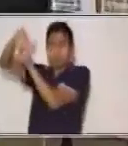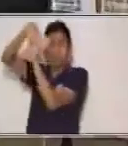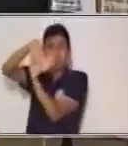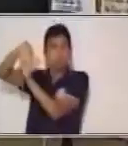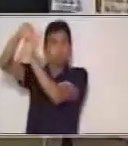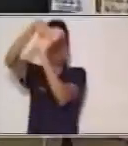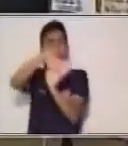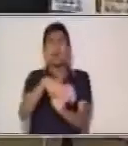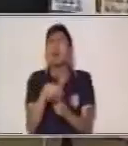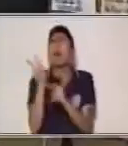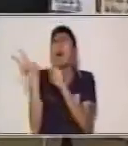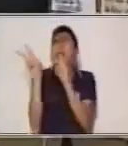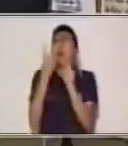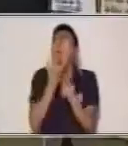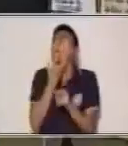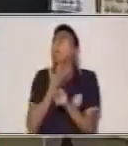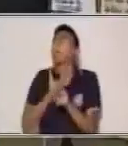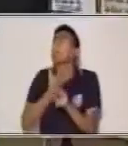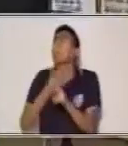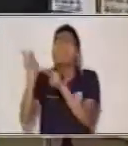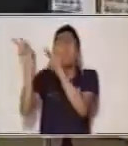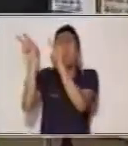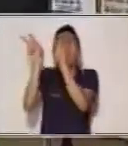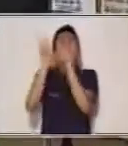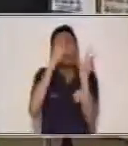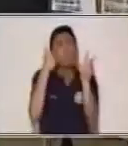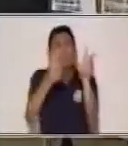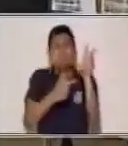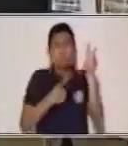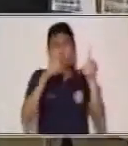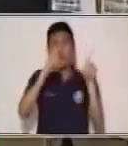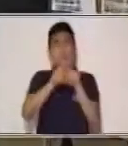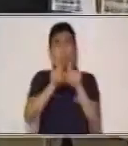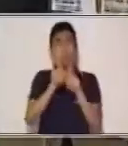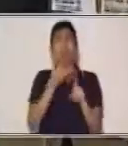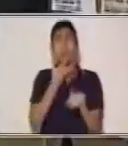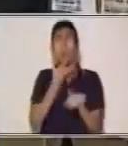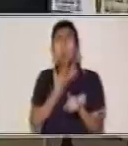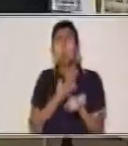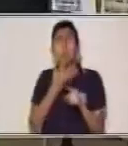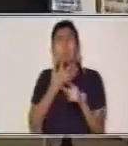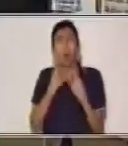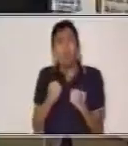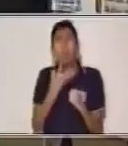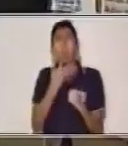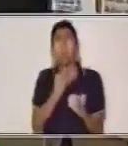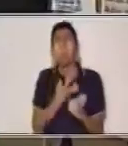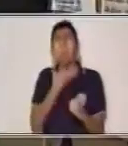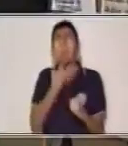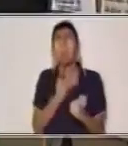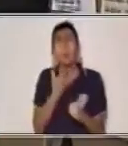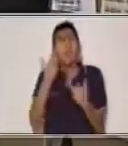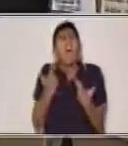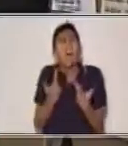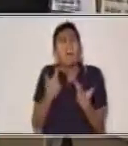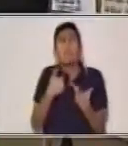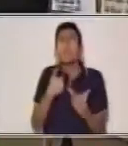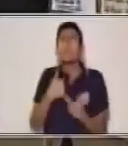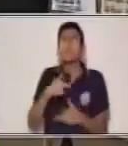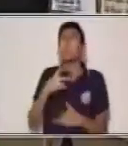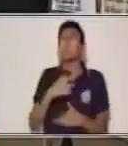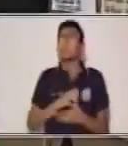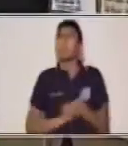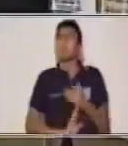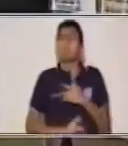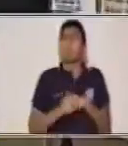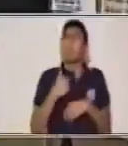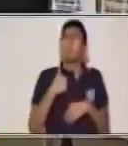intención del sapito verde, con su escandaloso croar, era dar a conocer tan